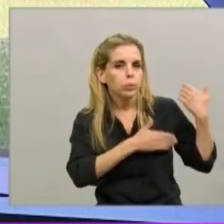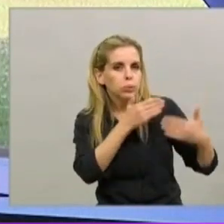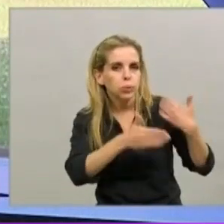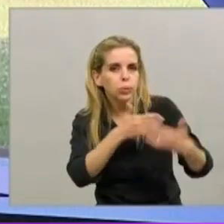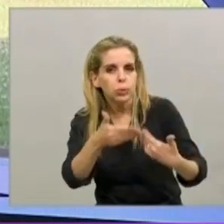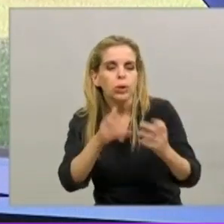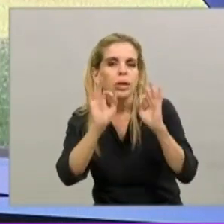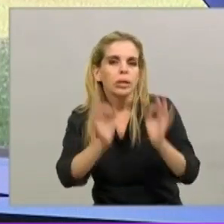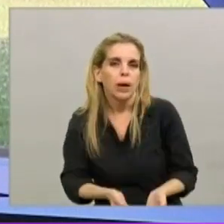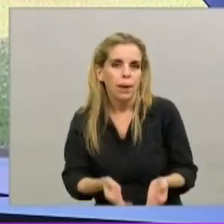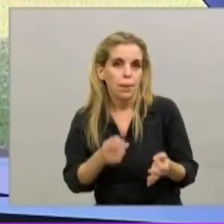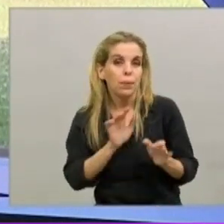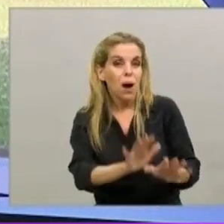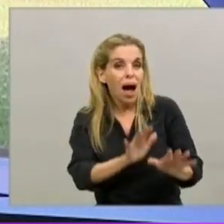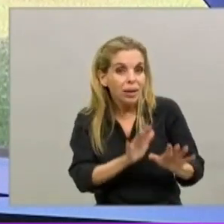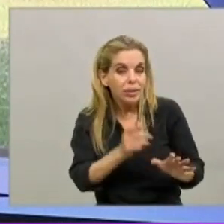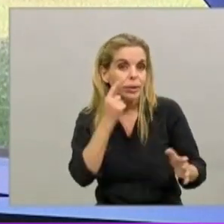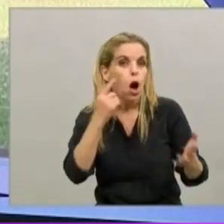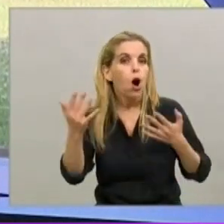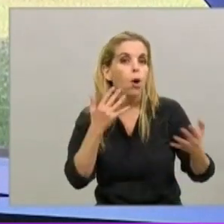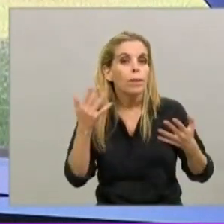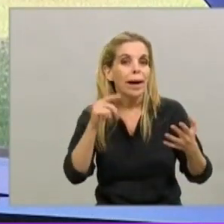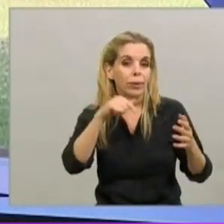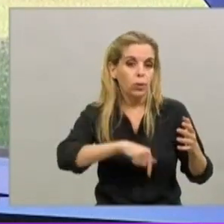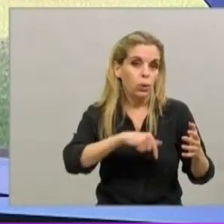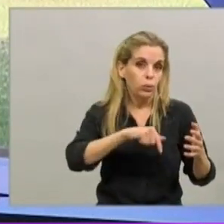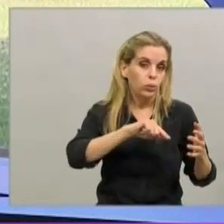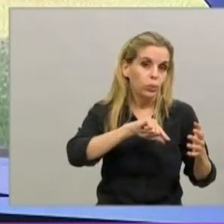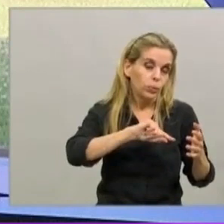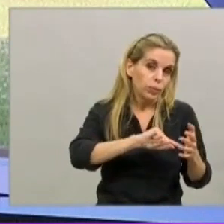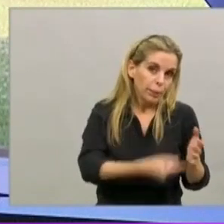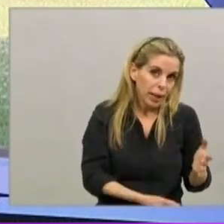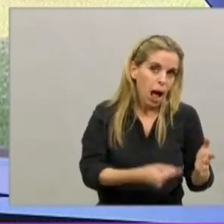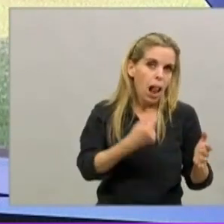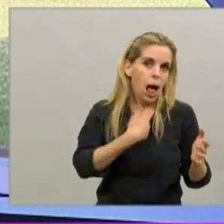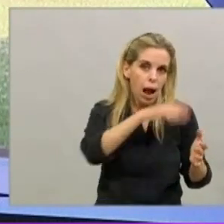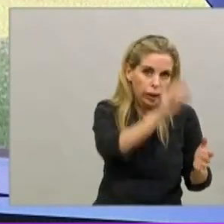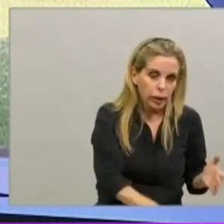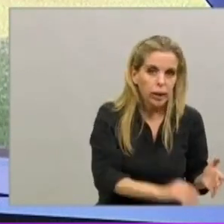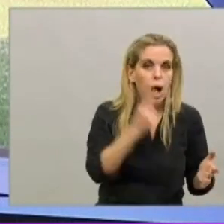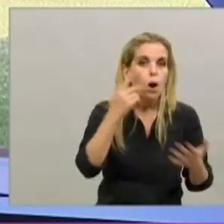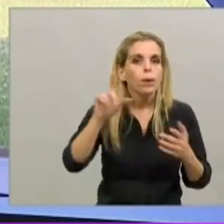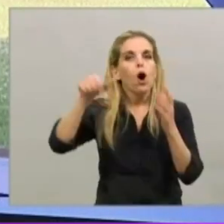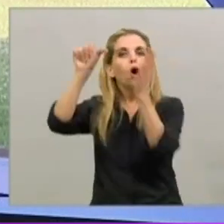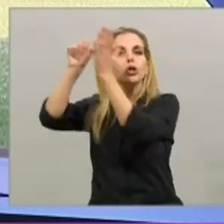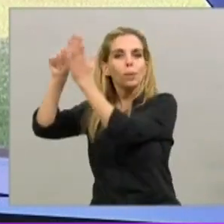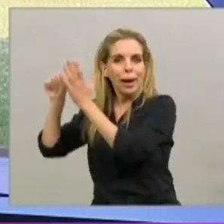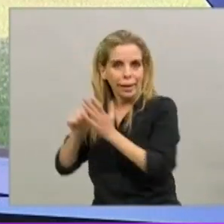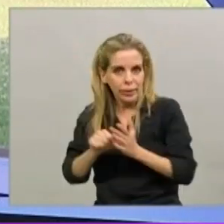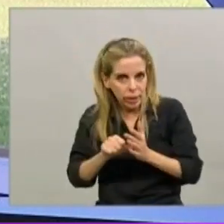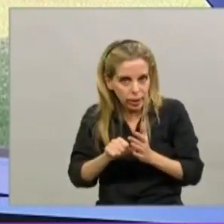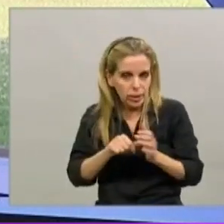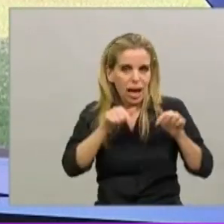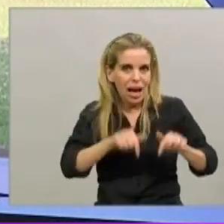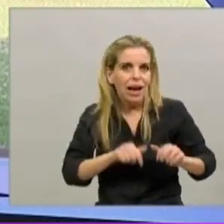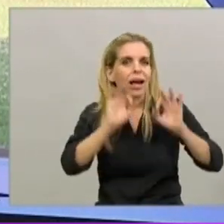pero es un proceso que, viendo la experiencia en otras ciudades, como dije, sobre todo viendo muchos casos de las ciudades europeas, a partir de que se hace